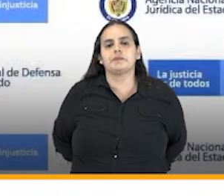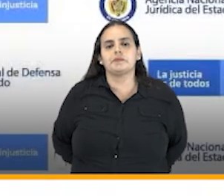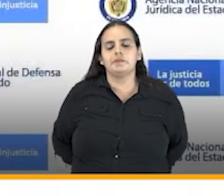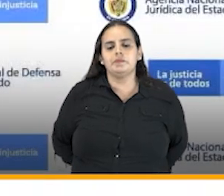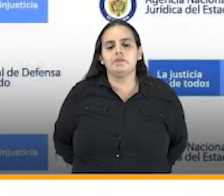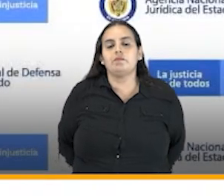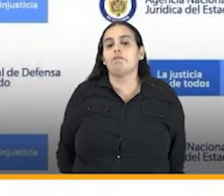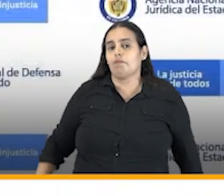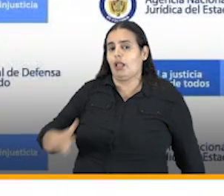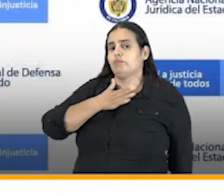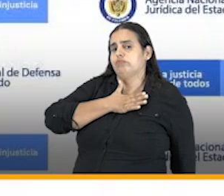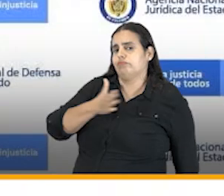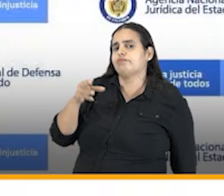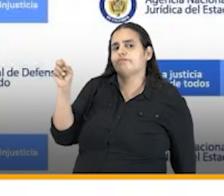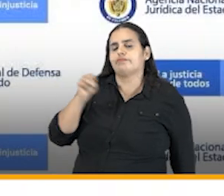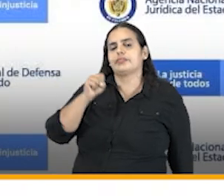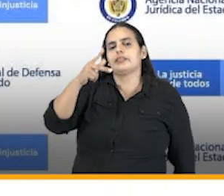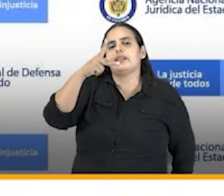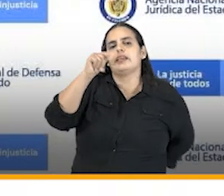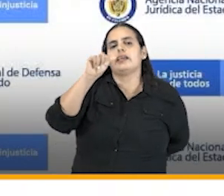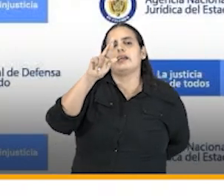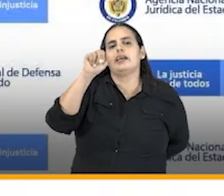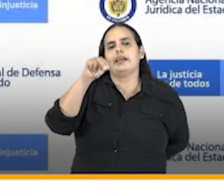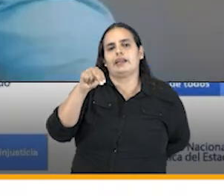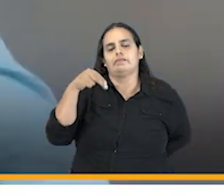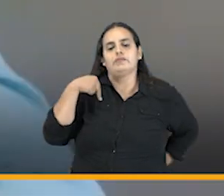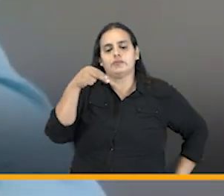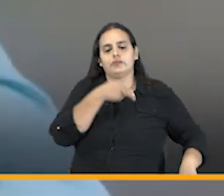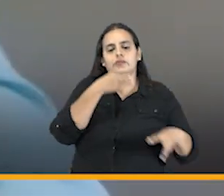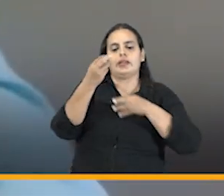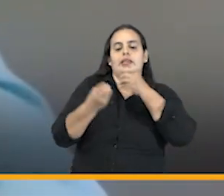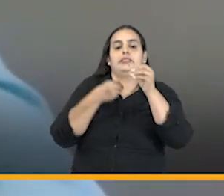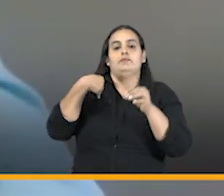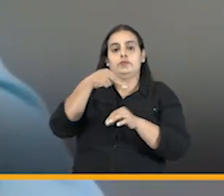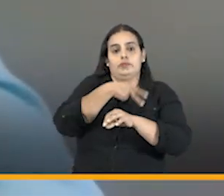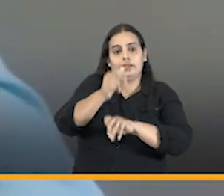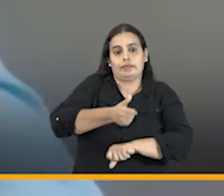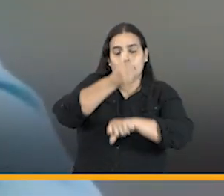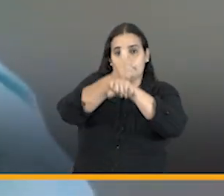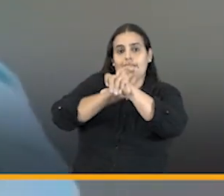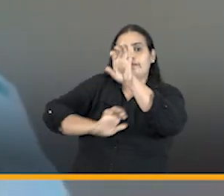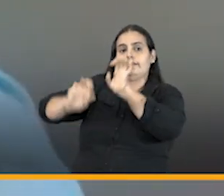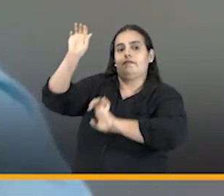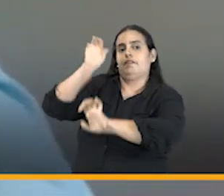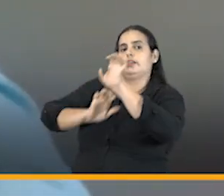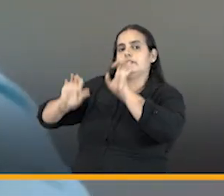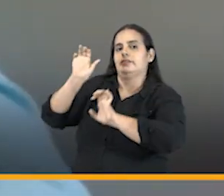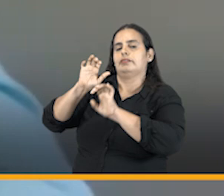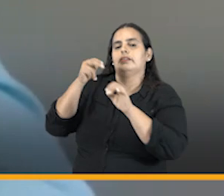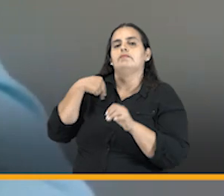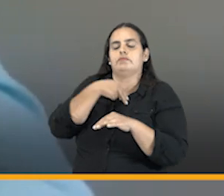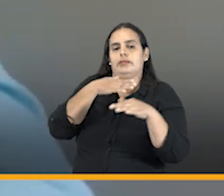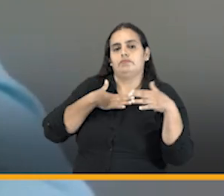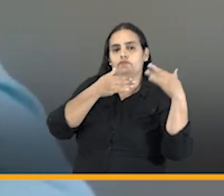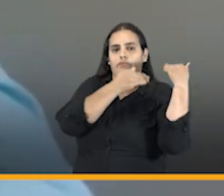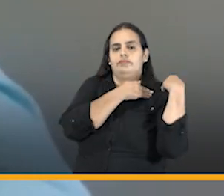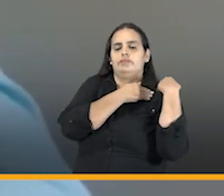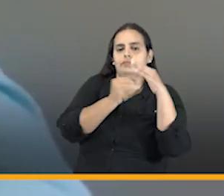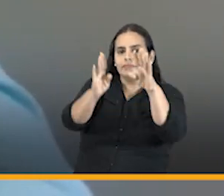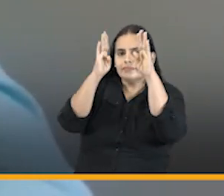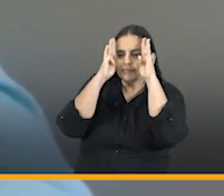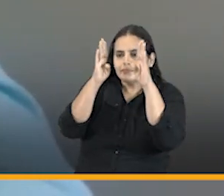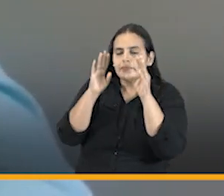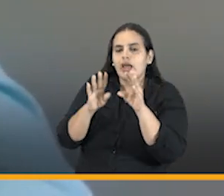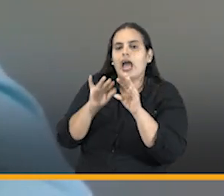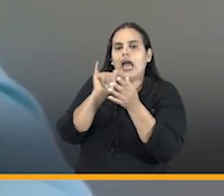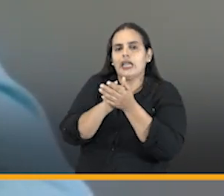claro que sí Karen lo que estamos haciendo desde la dirección defensa jurídica nacional a mi cargo es asistiendo a los